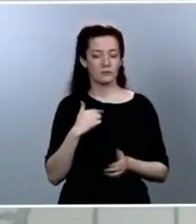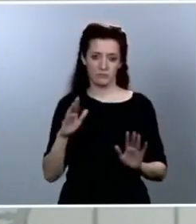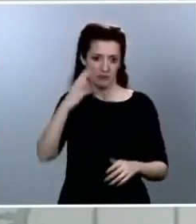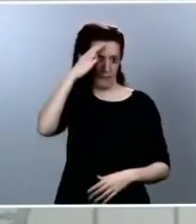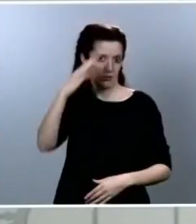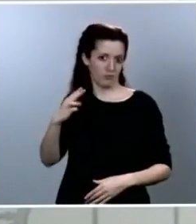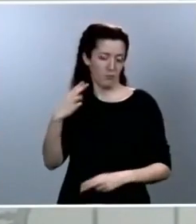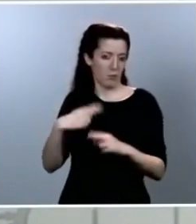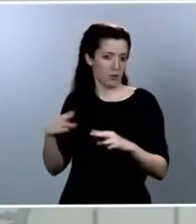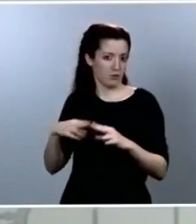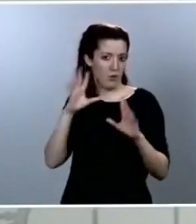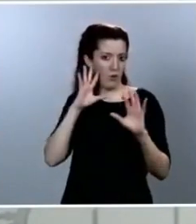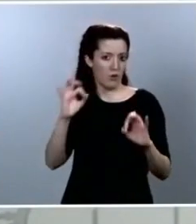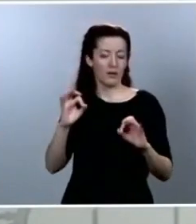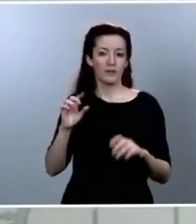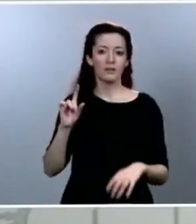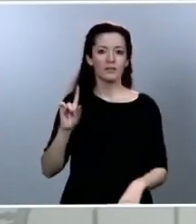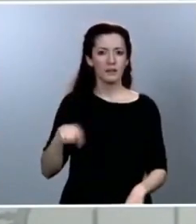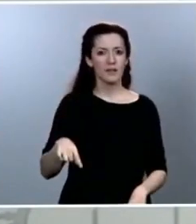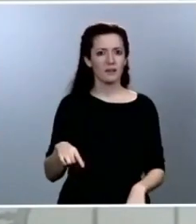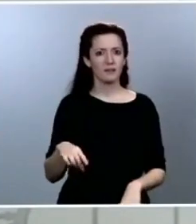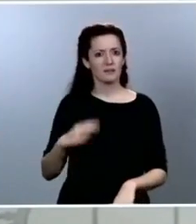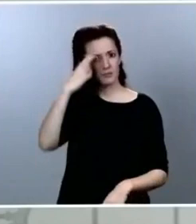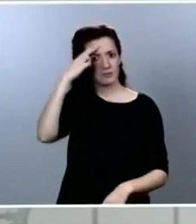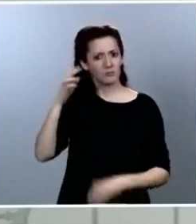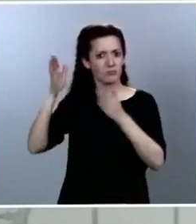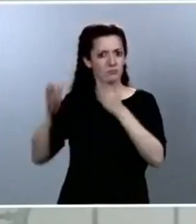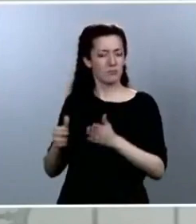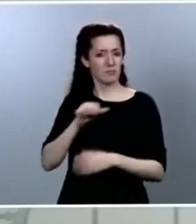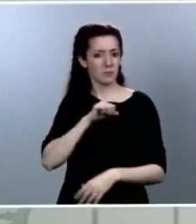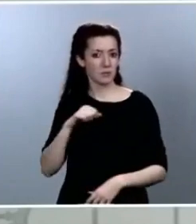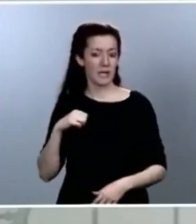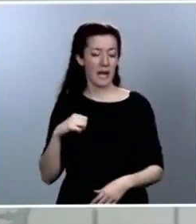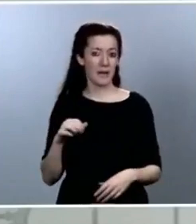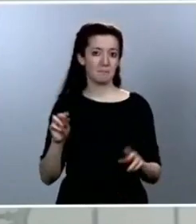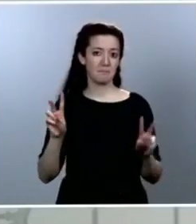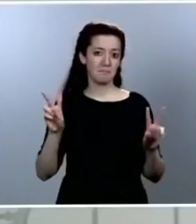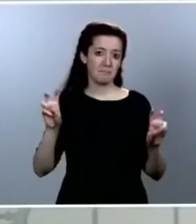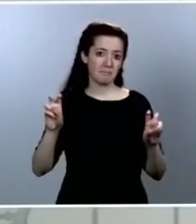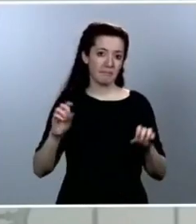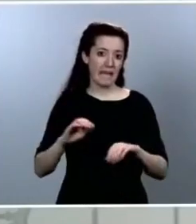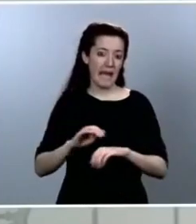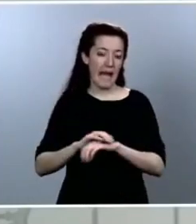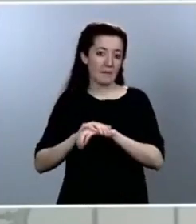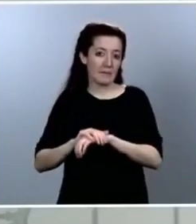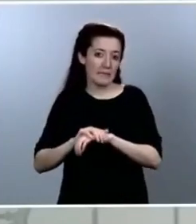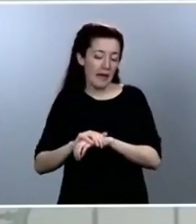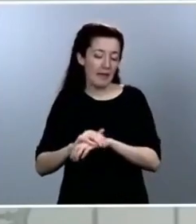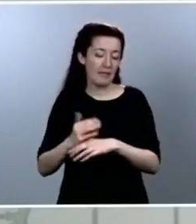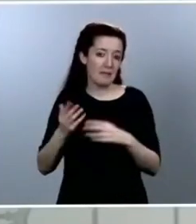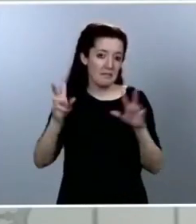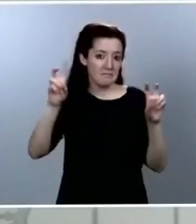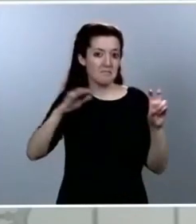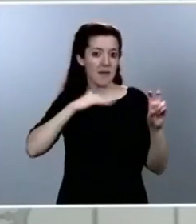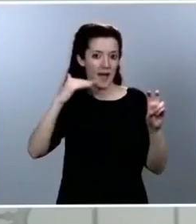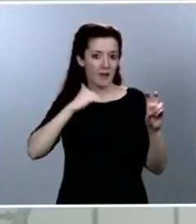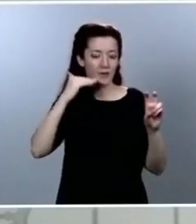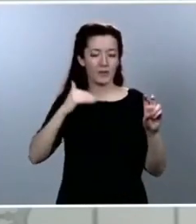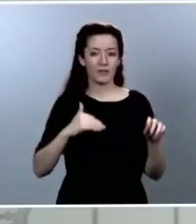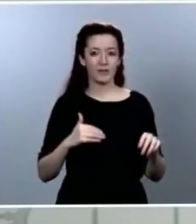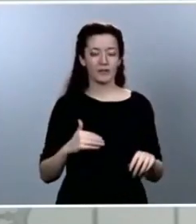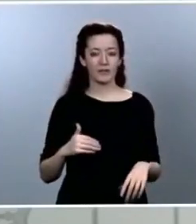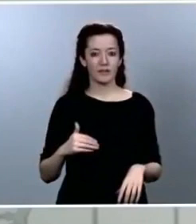respeto personal. Tengo una cierta amistad con él. Y he de decirle que yo no he contestado a ninguna de las